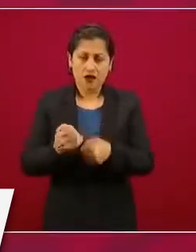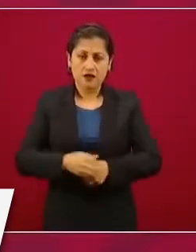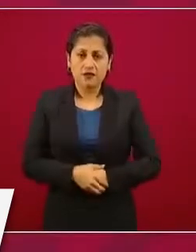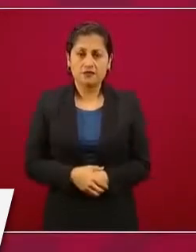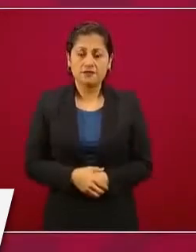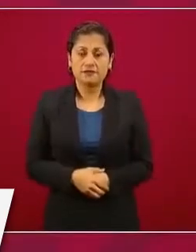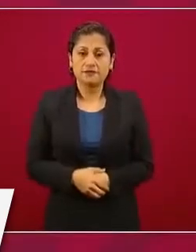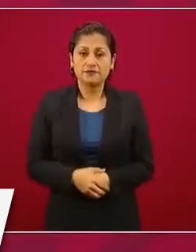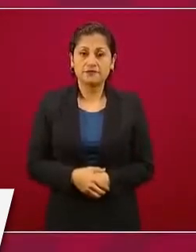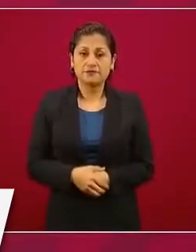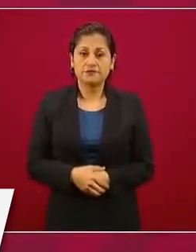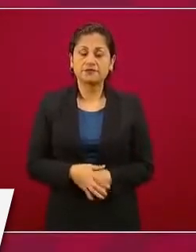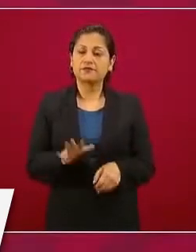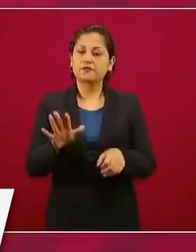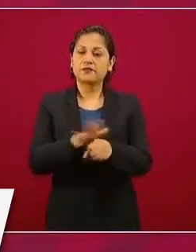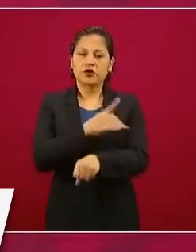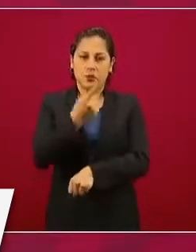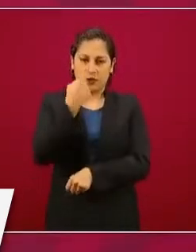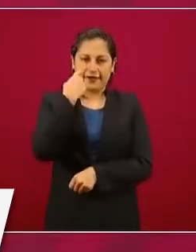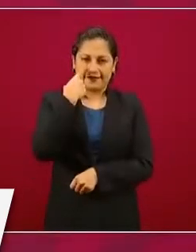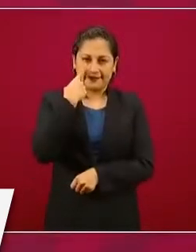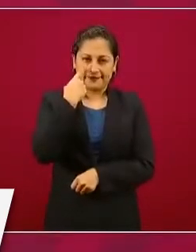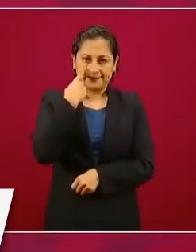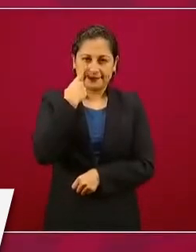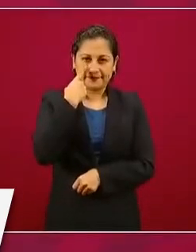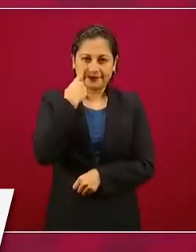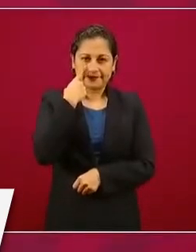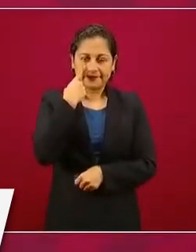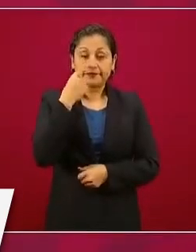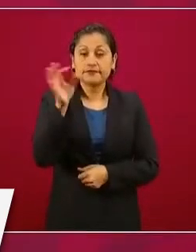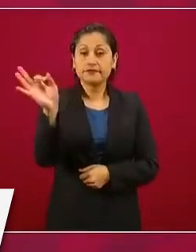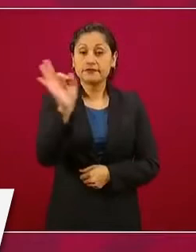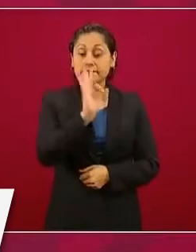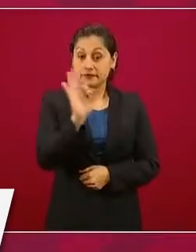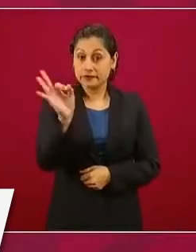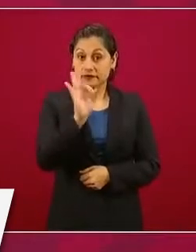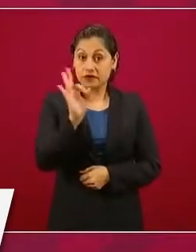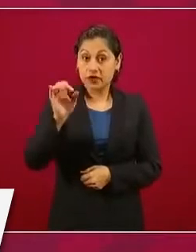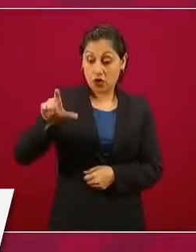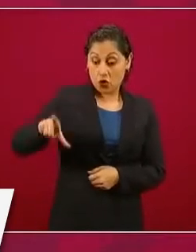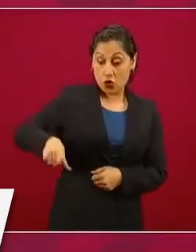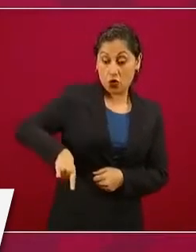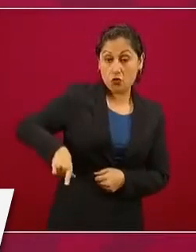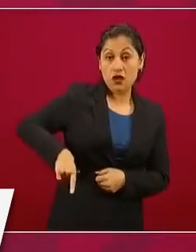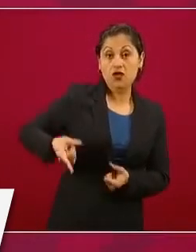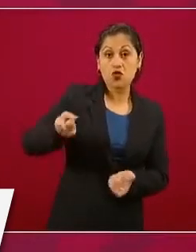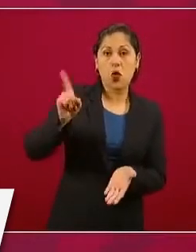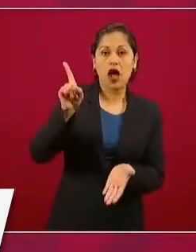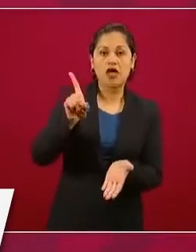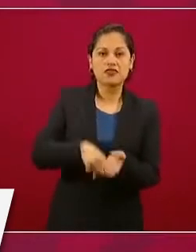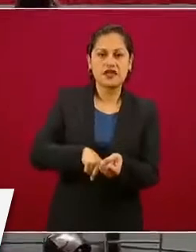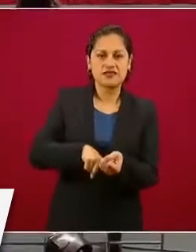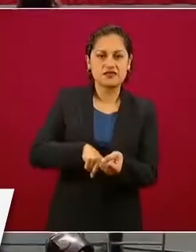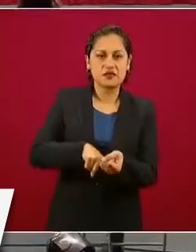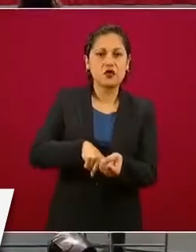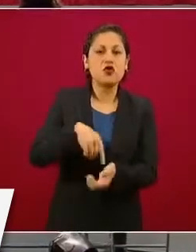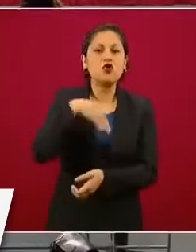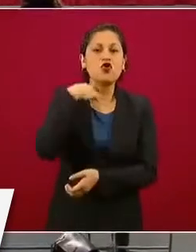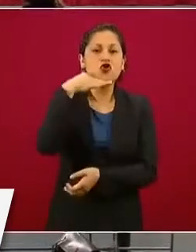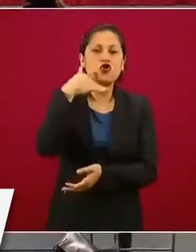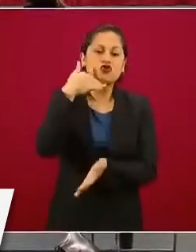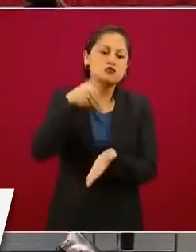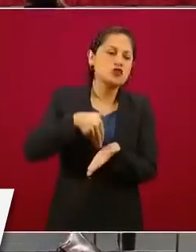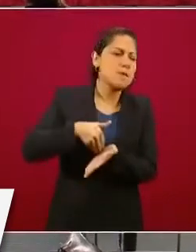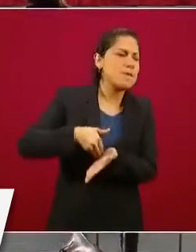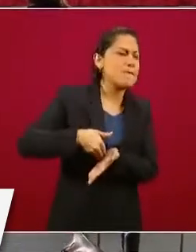limpiamos de corrupción el gobierno, si desterramos la